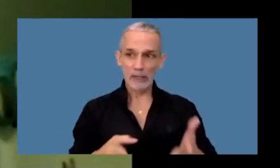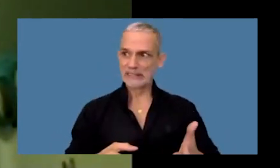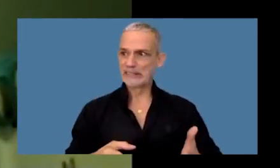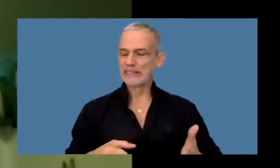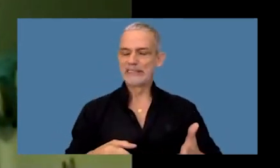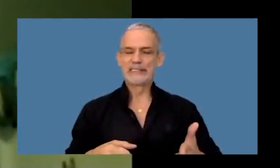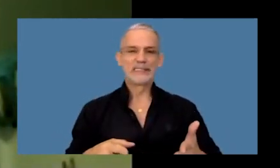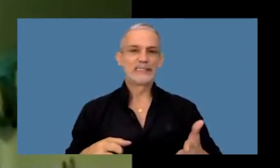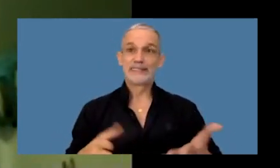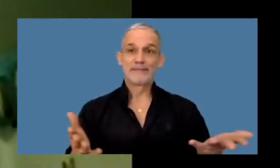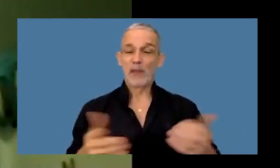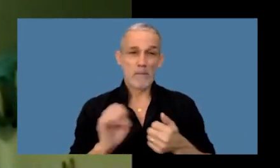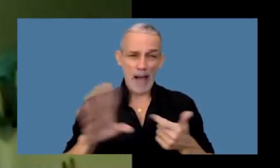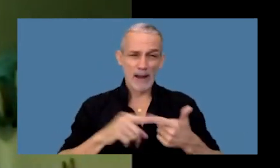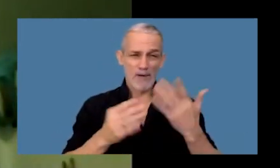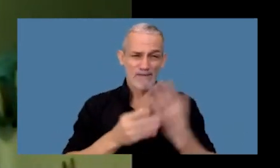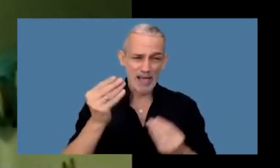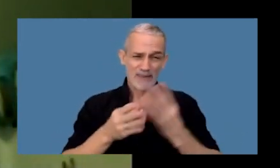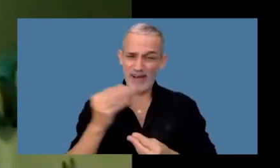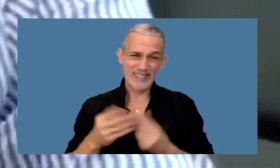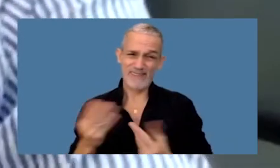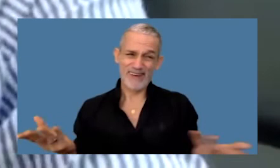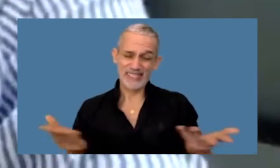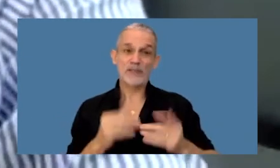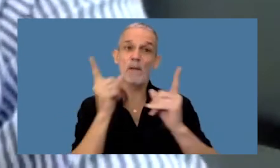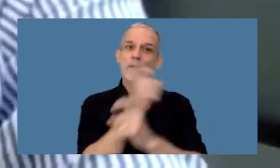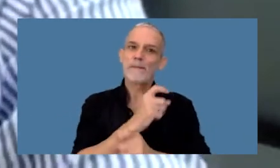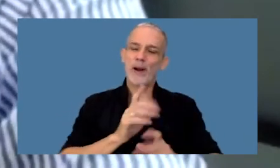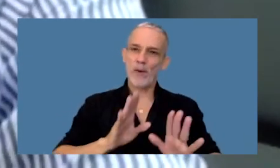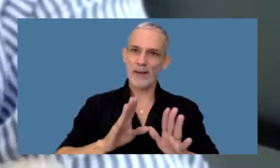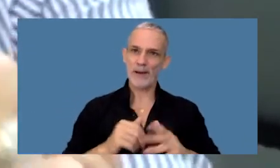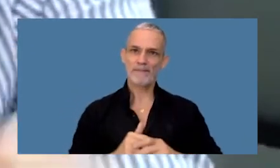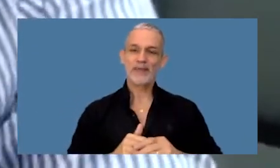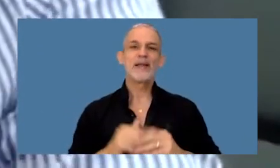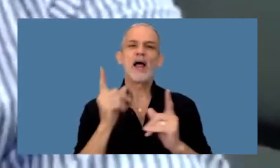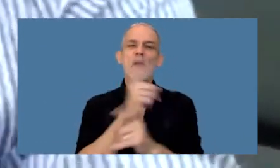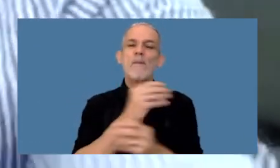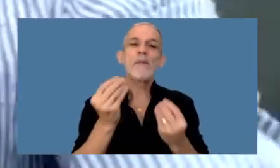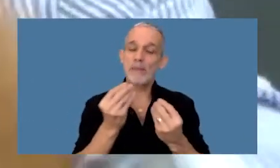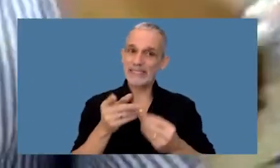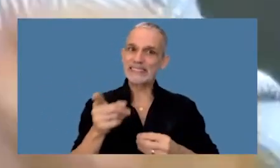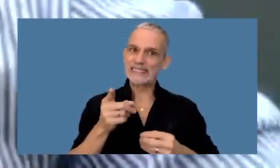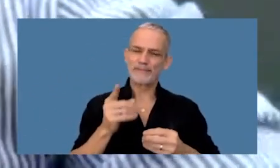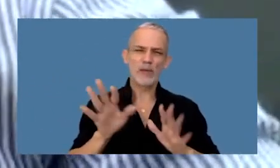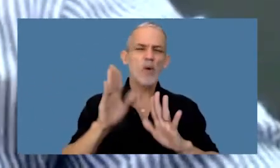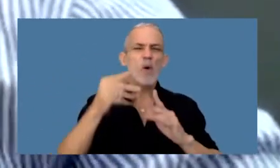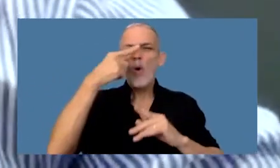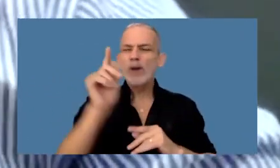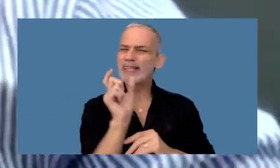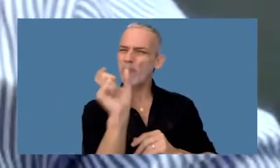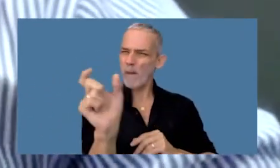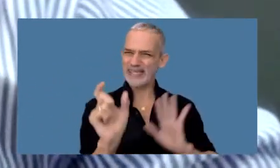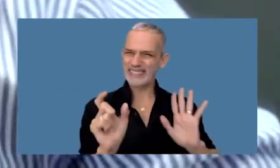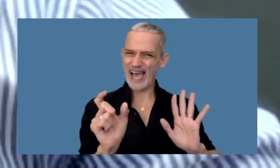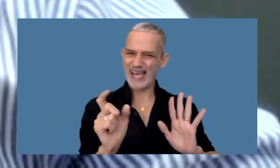del home banking así que bueno voy a tener que apuntar unas cuantas cosas el problema es ese les quiero dejar un último mensaje